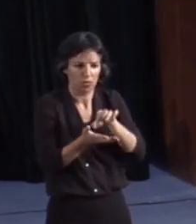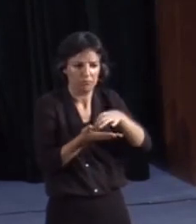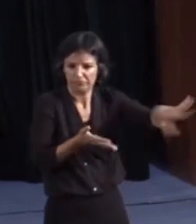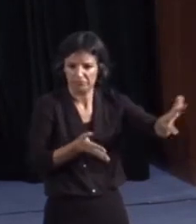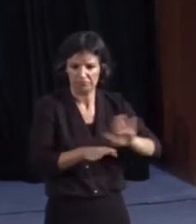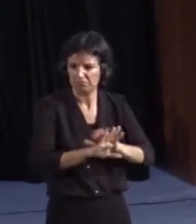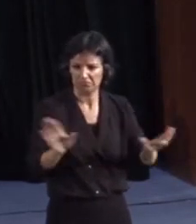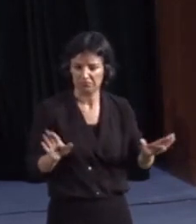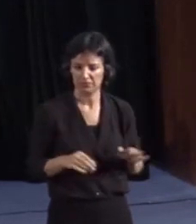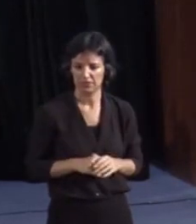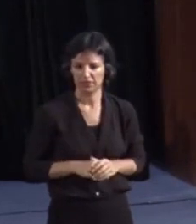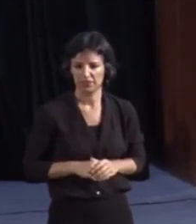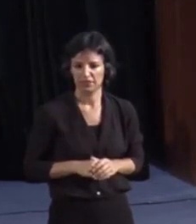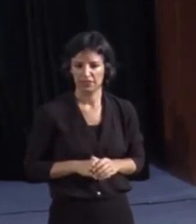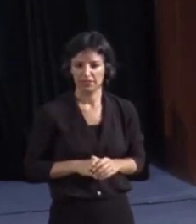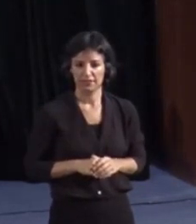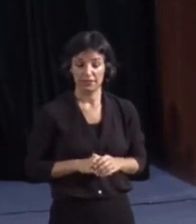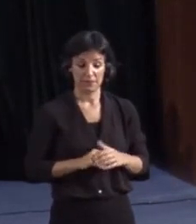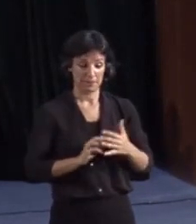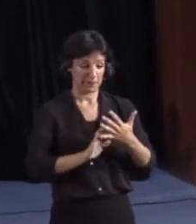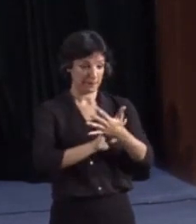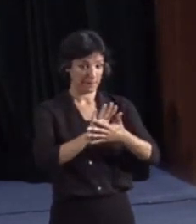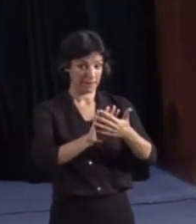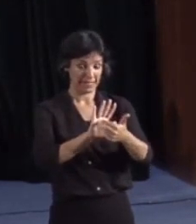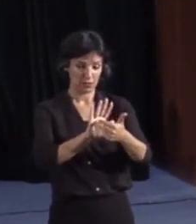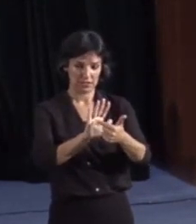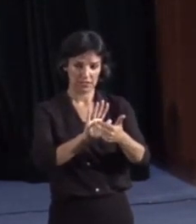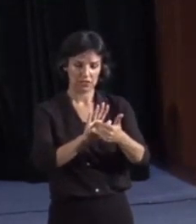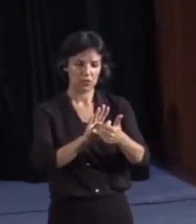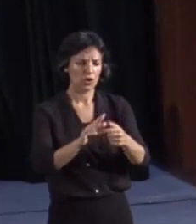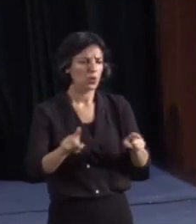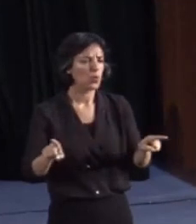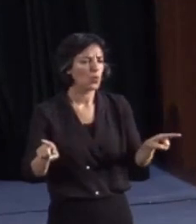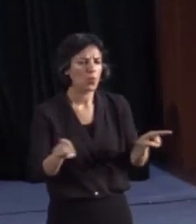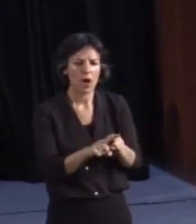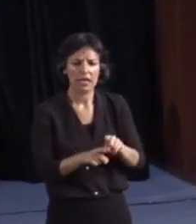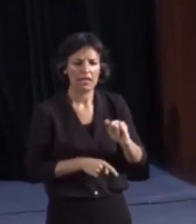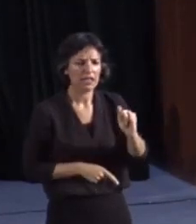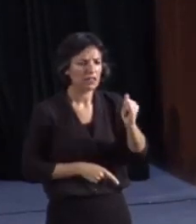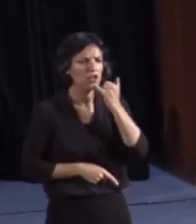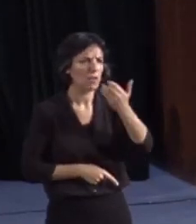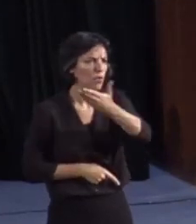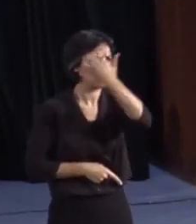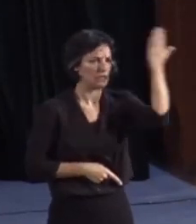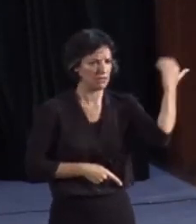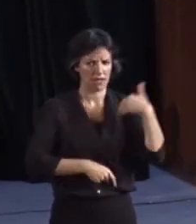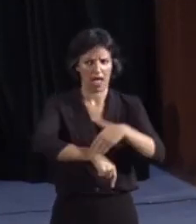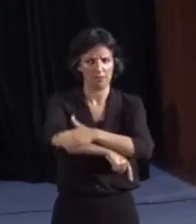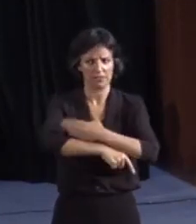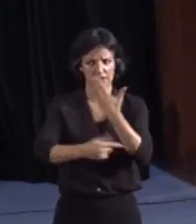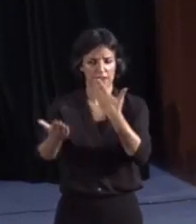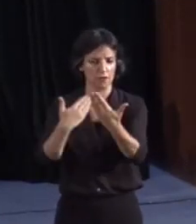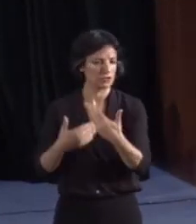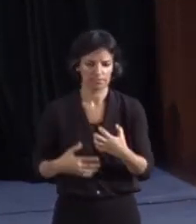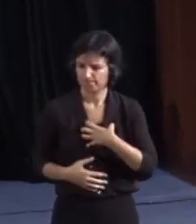La lengua de signos no se puede equiparar a un idioma dentro de las Administraciones, porque eso haría